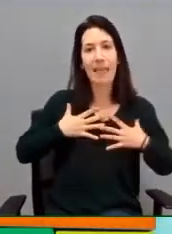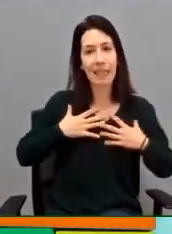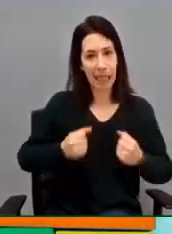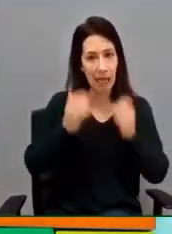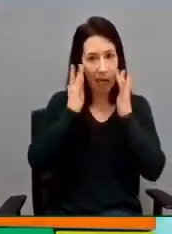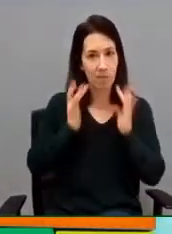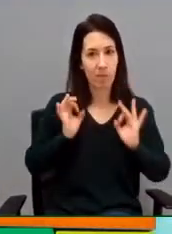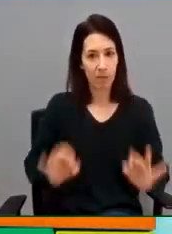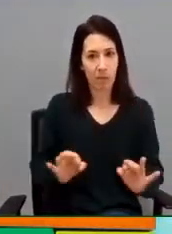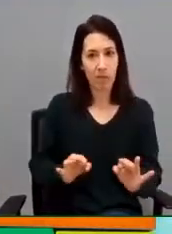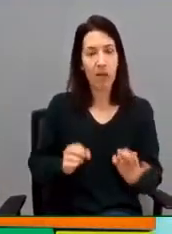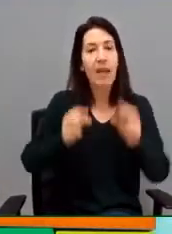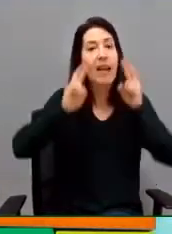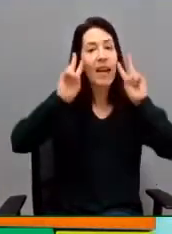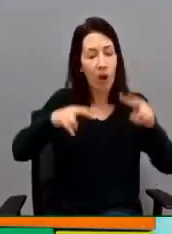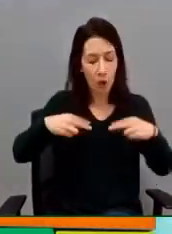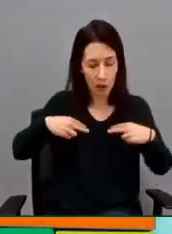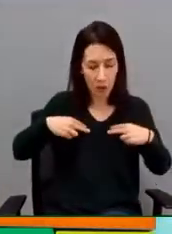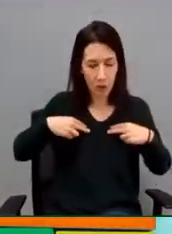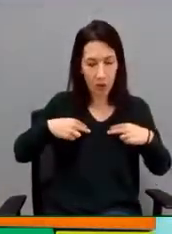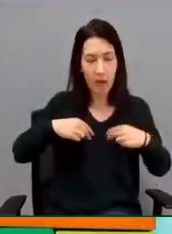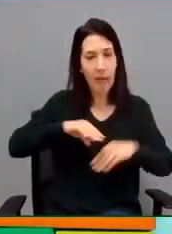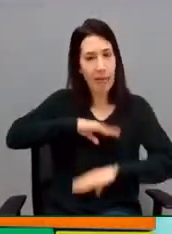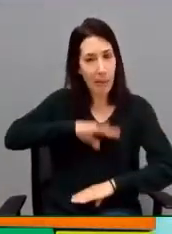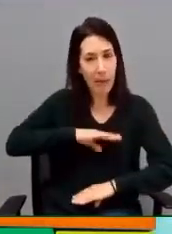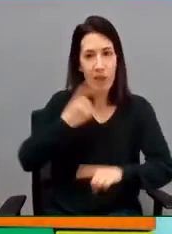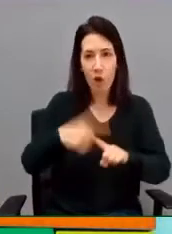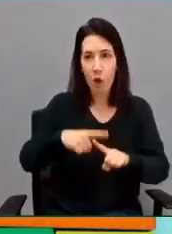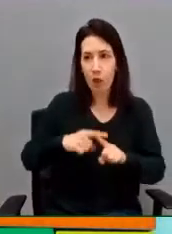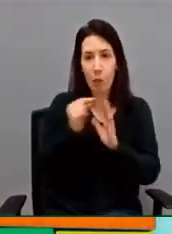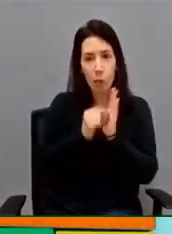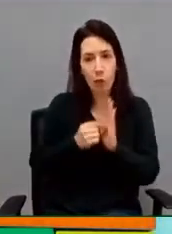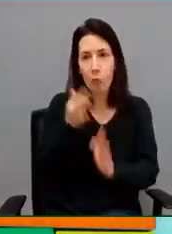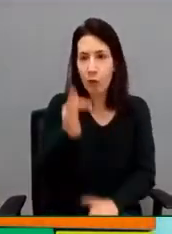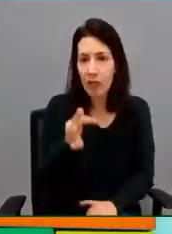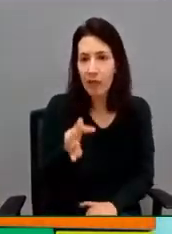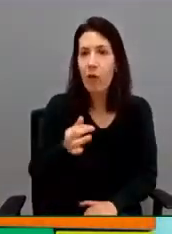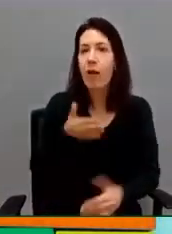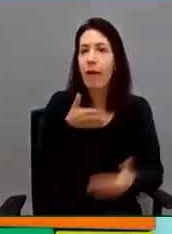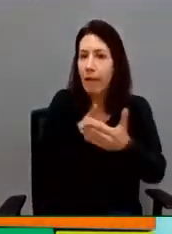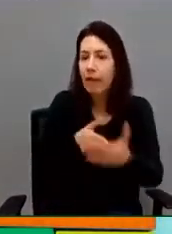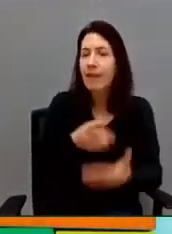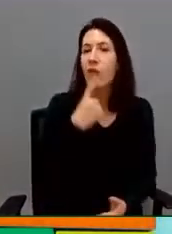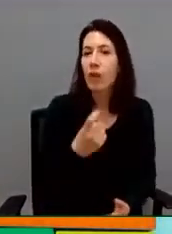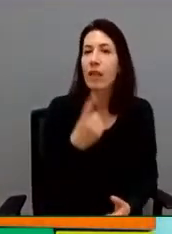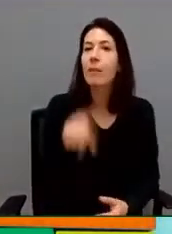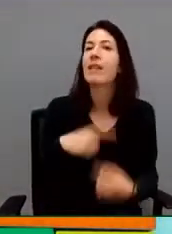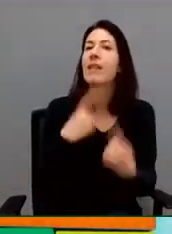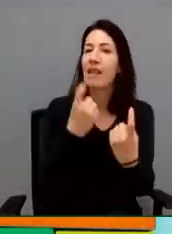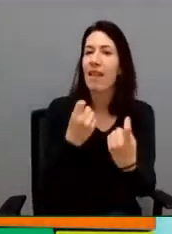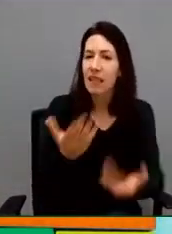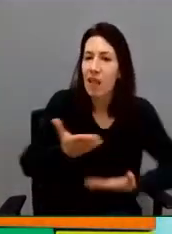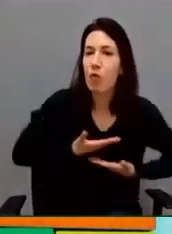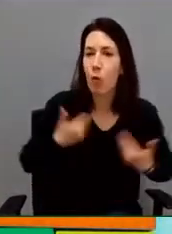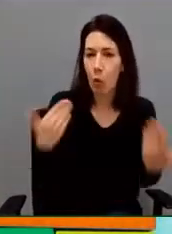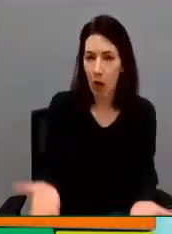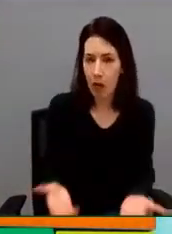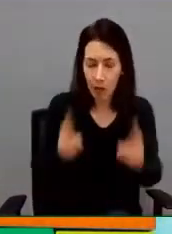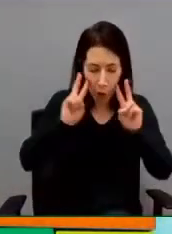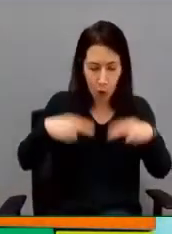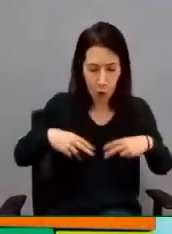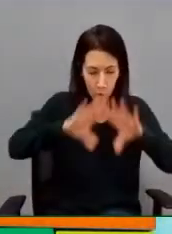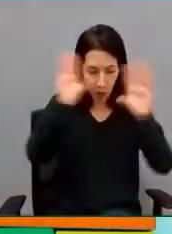reconociendo las capacidades, los puntos fuertes y las dificultades y las necesidades de ayuda. Y con todo esto,